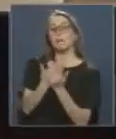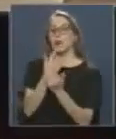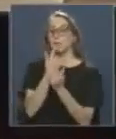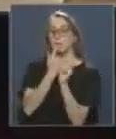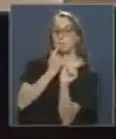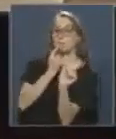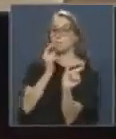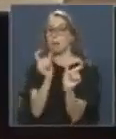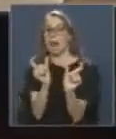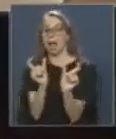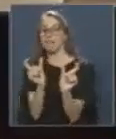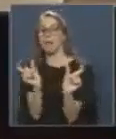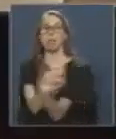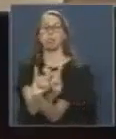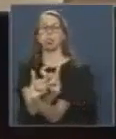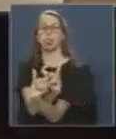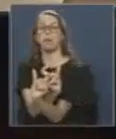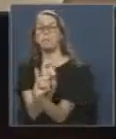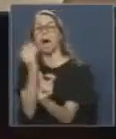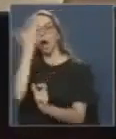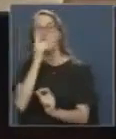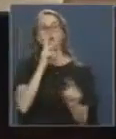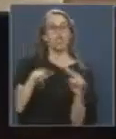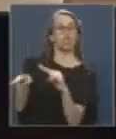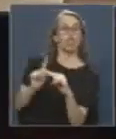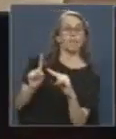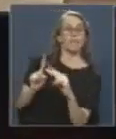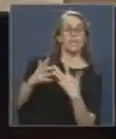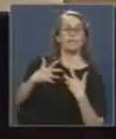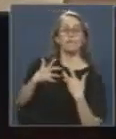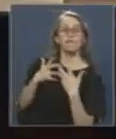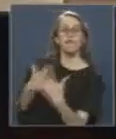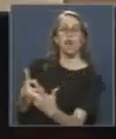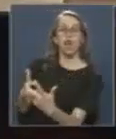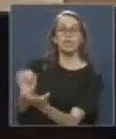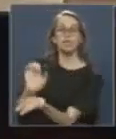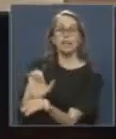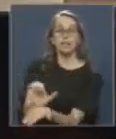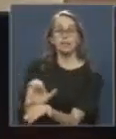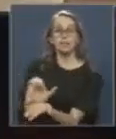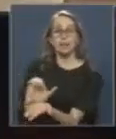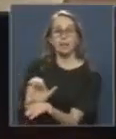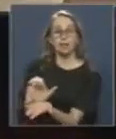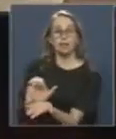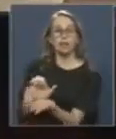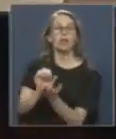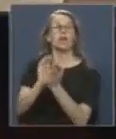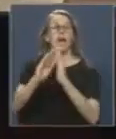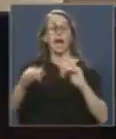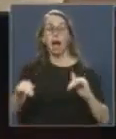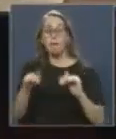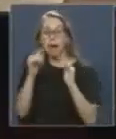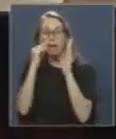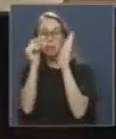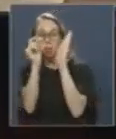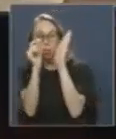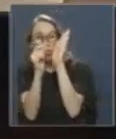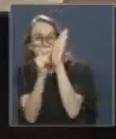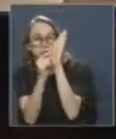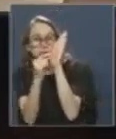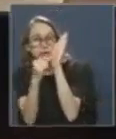ocultar y no dejar en evidencia la violencia del Estado. Aparte de la letra chica,